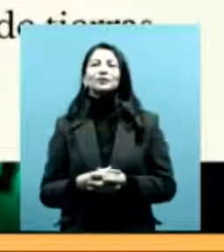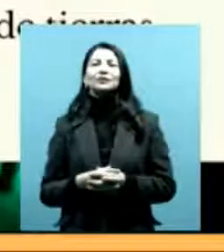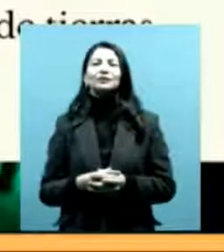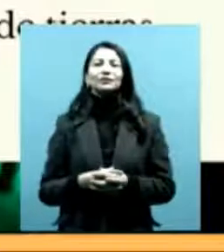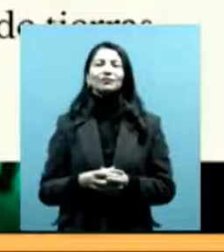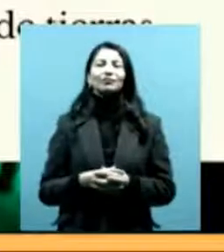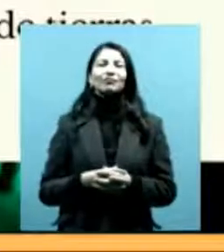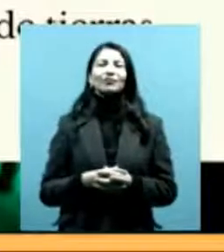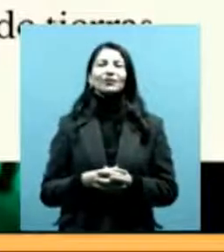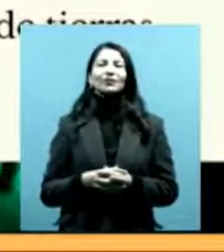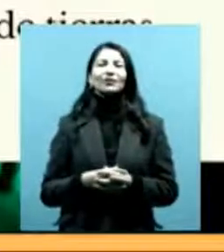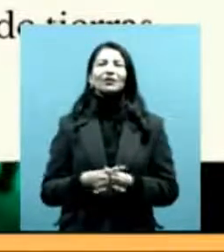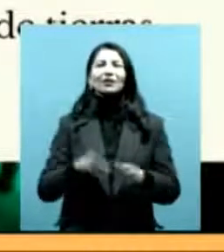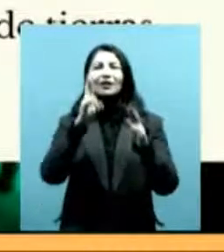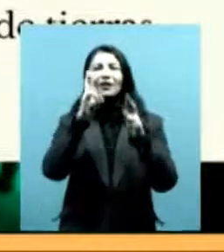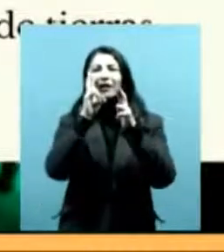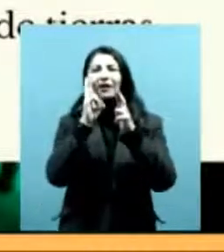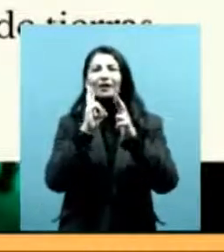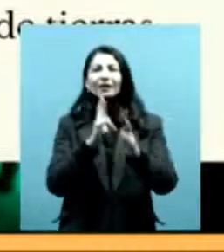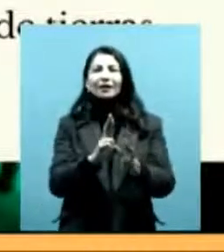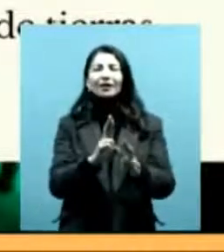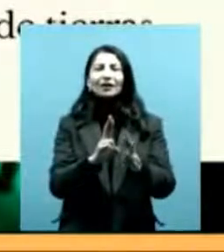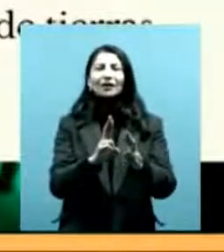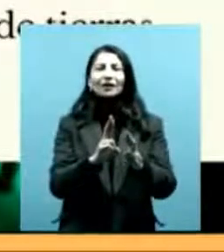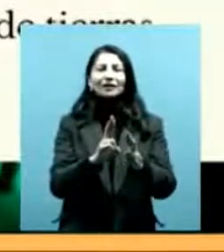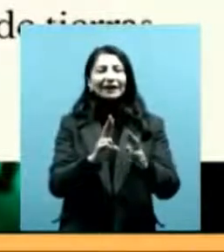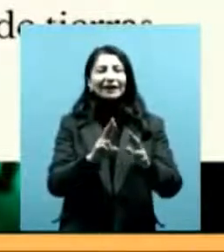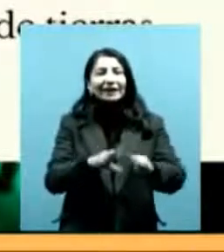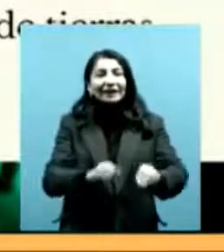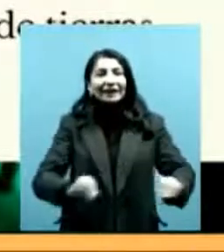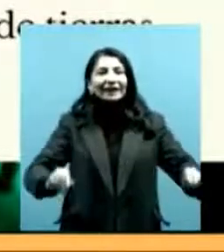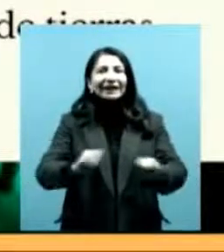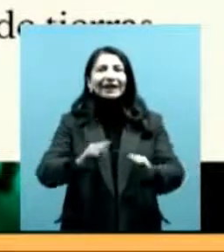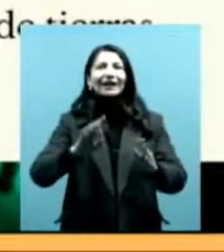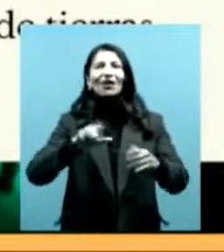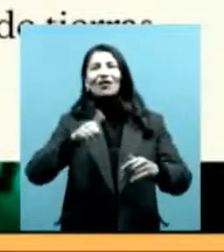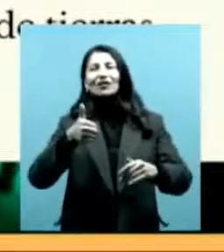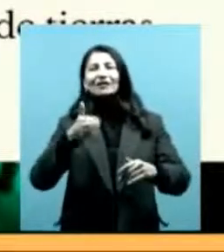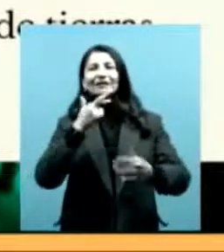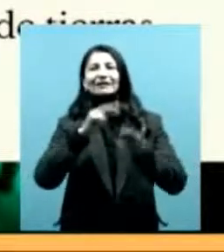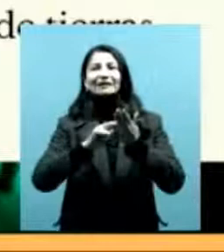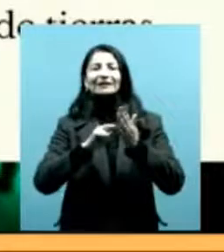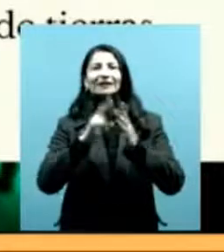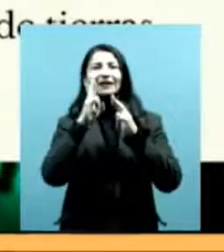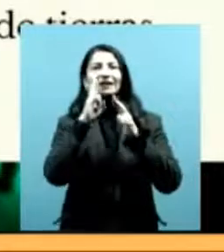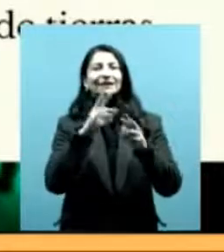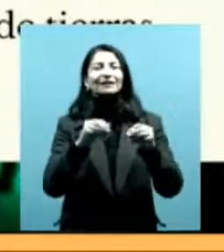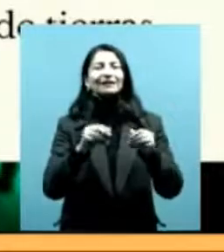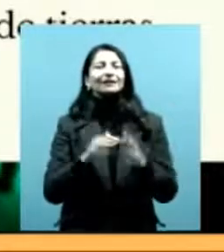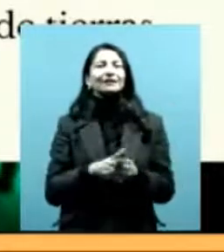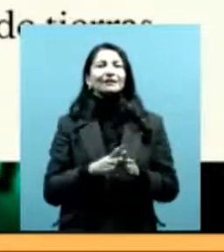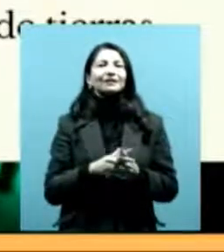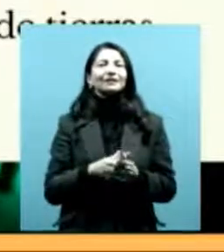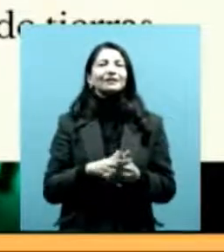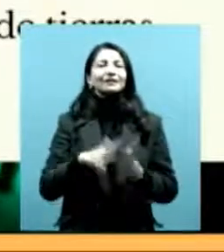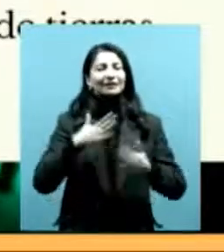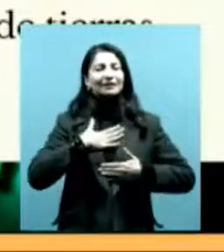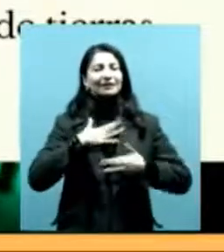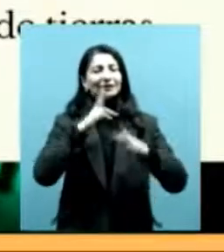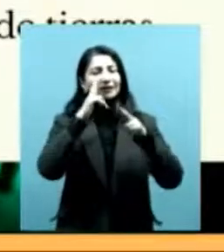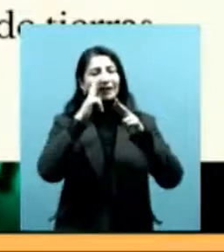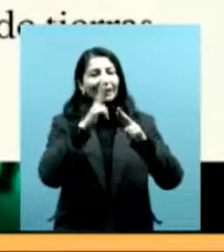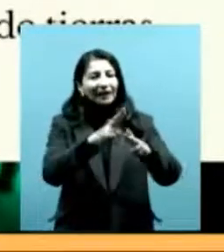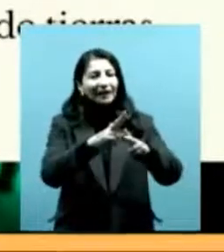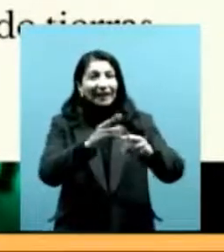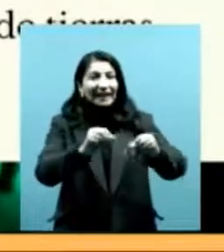El reconocimiento de tierras. Y paradójicamente lo que vamos viendo es que en cada uno de nuestros reconocimientos de